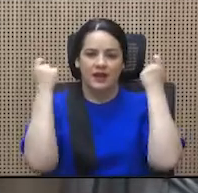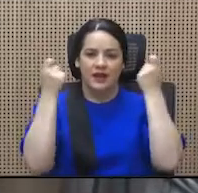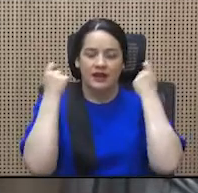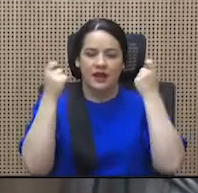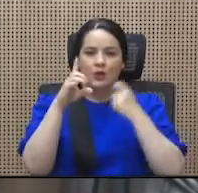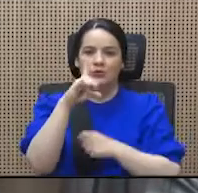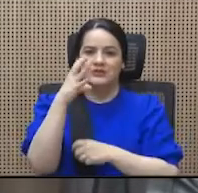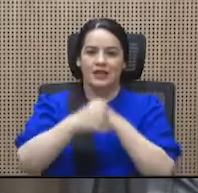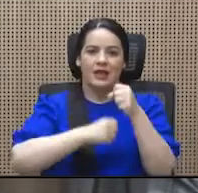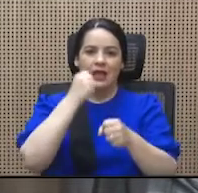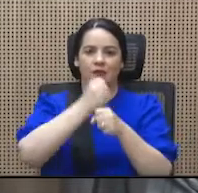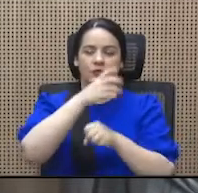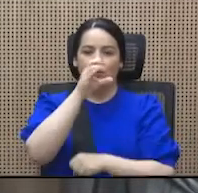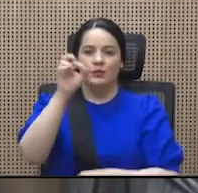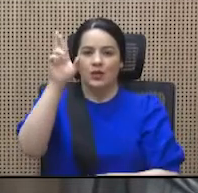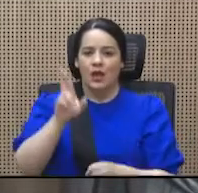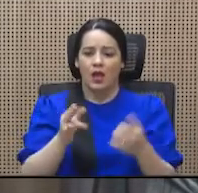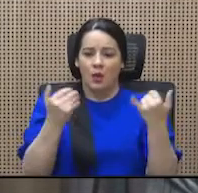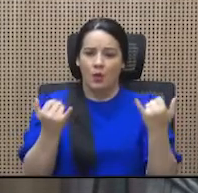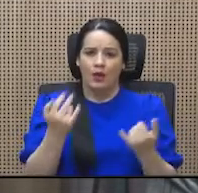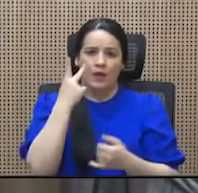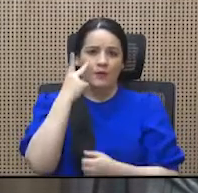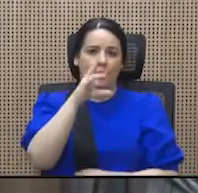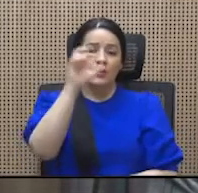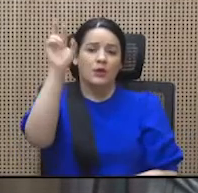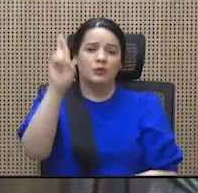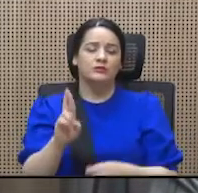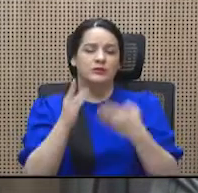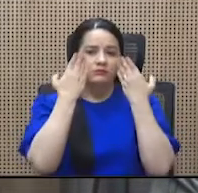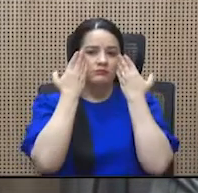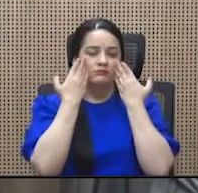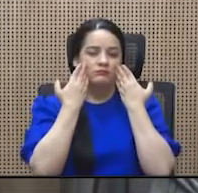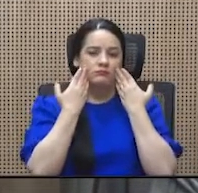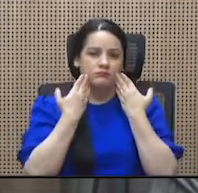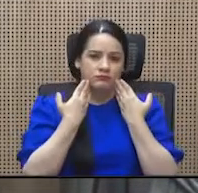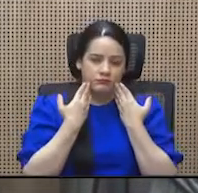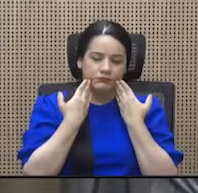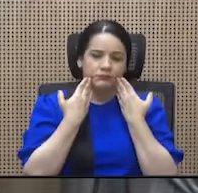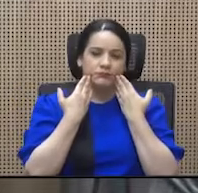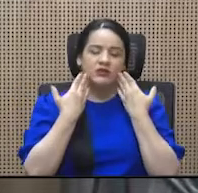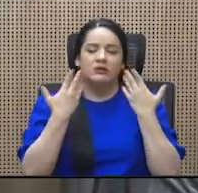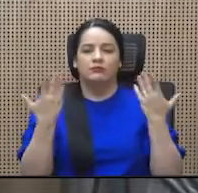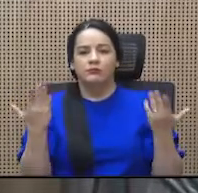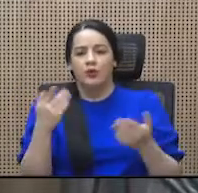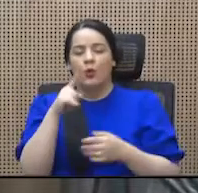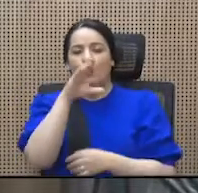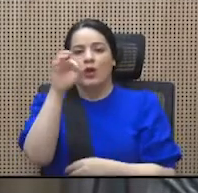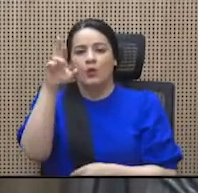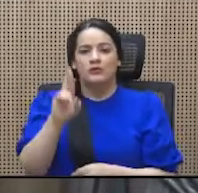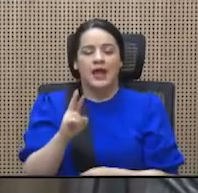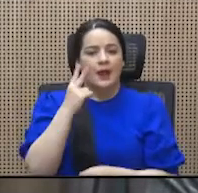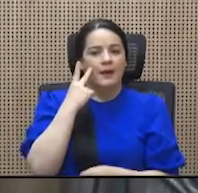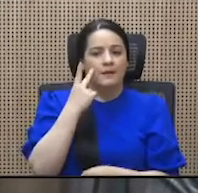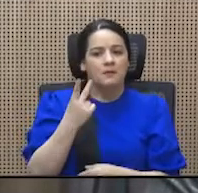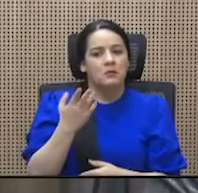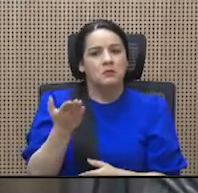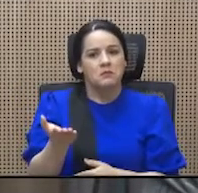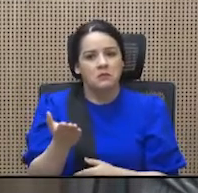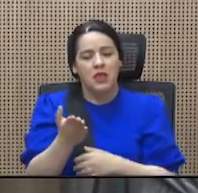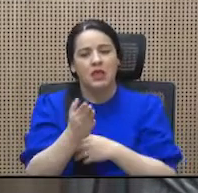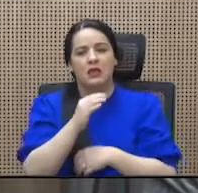Hoy veo una Costa Rica triste y asiaga, hoy veo una Costa Rica que la han condenado a la